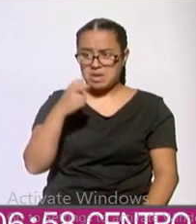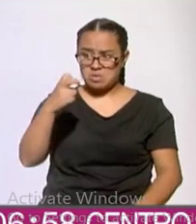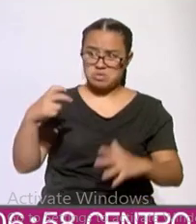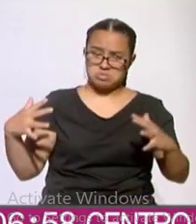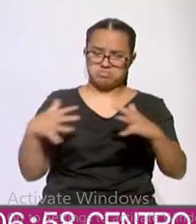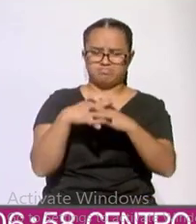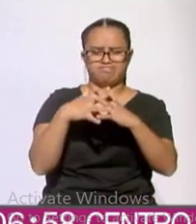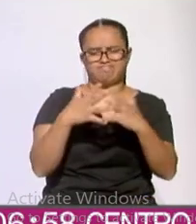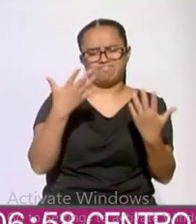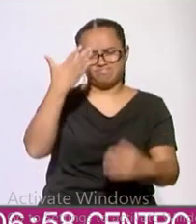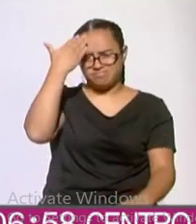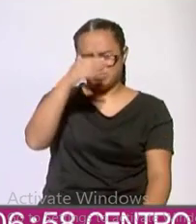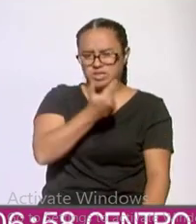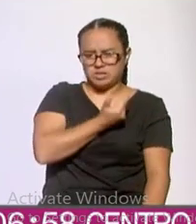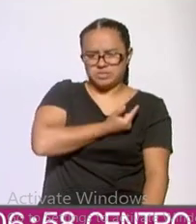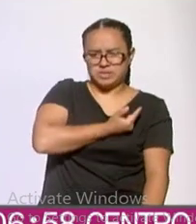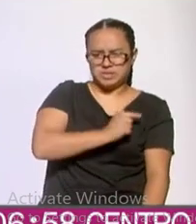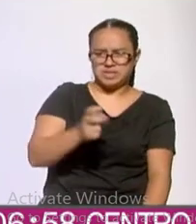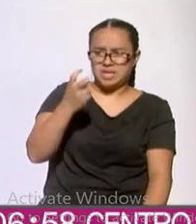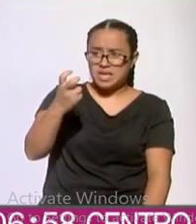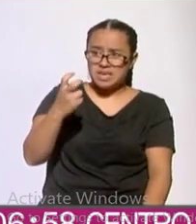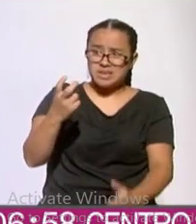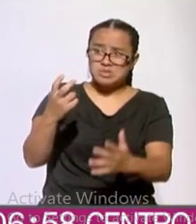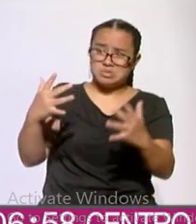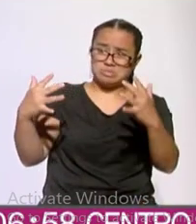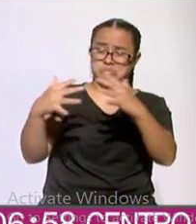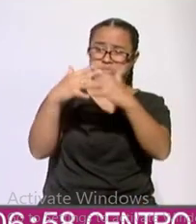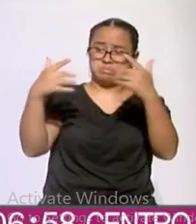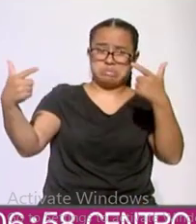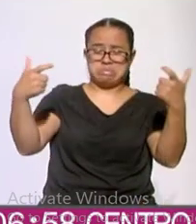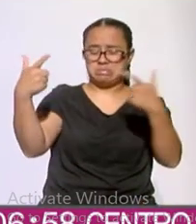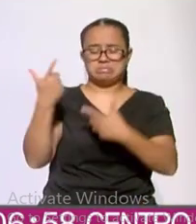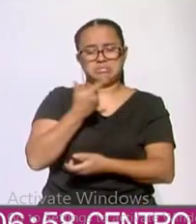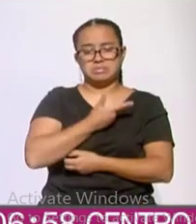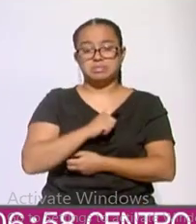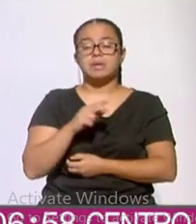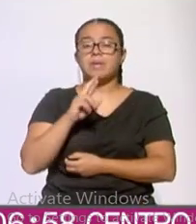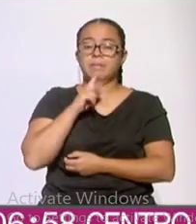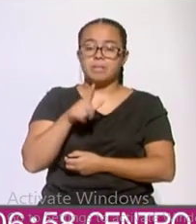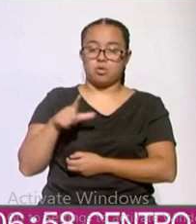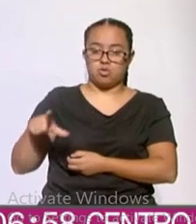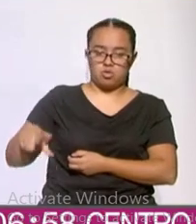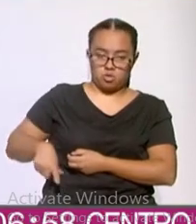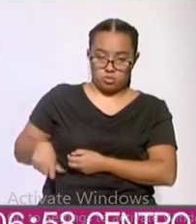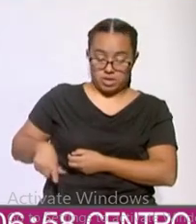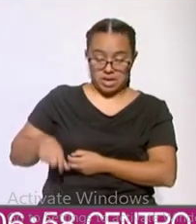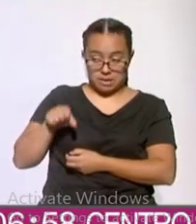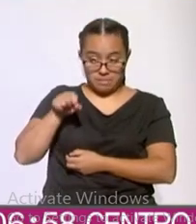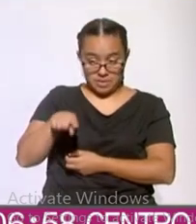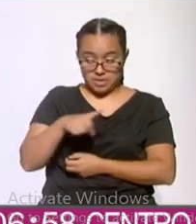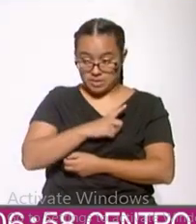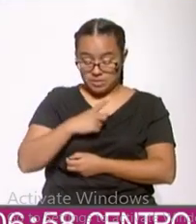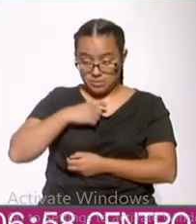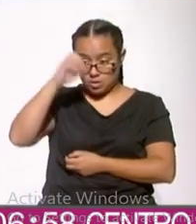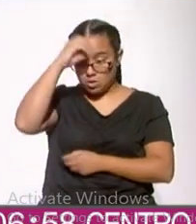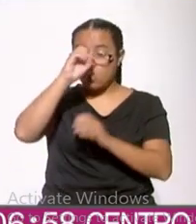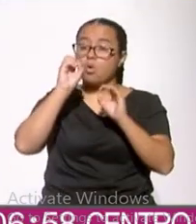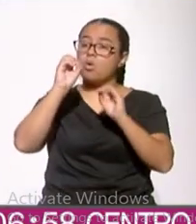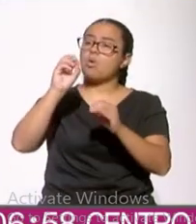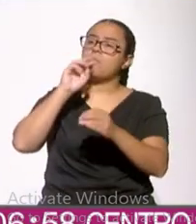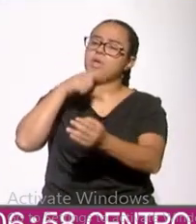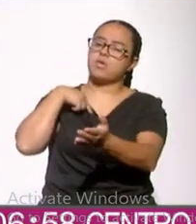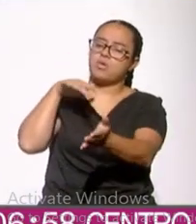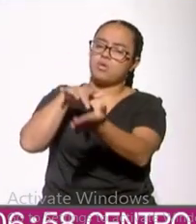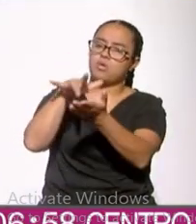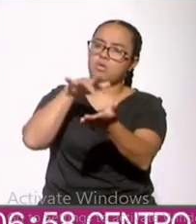fuerza para resolver conflictos entre naciones. ¿Cree usted que el gobierno debe mantener esta postura o cree que debe apoyar a